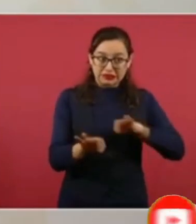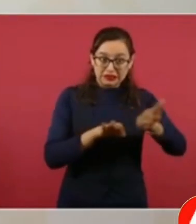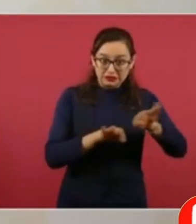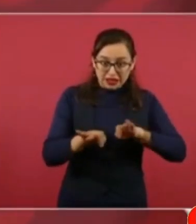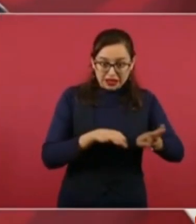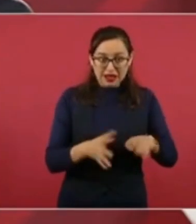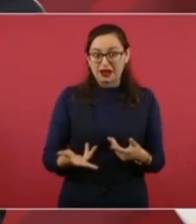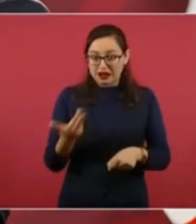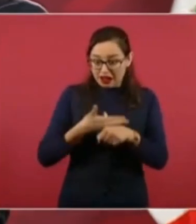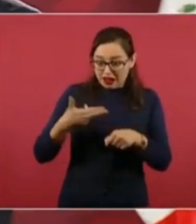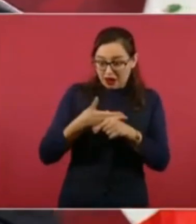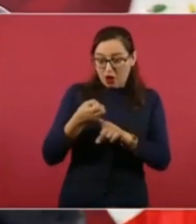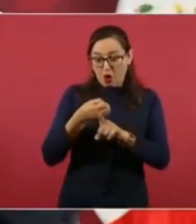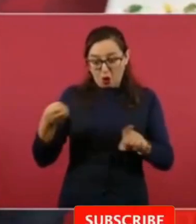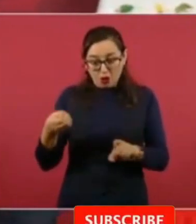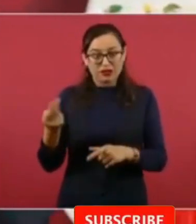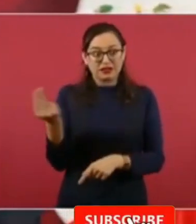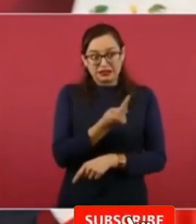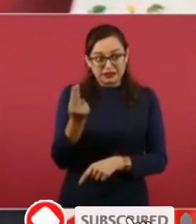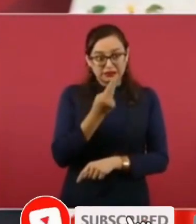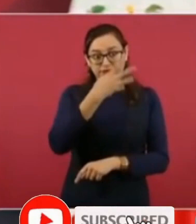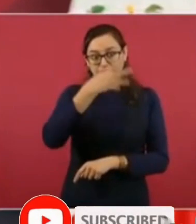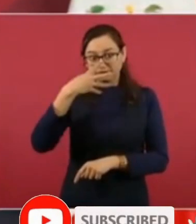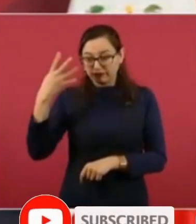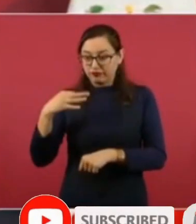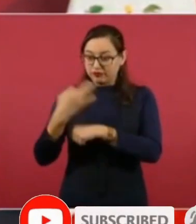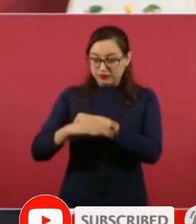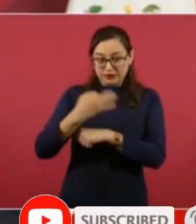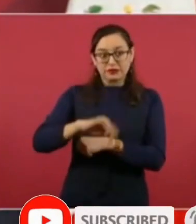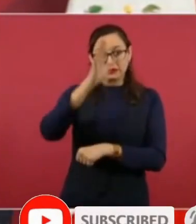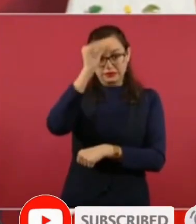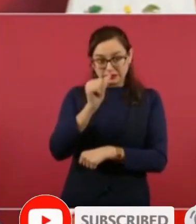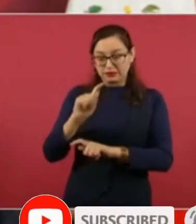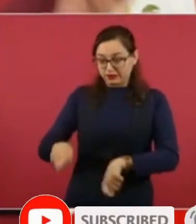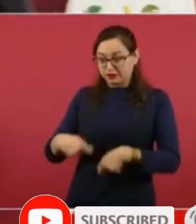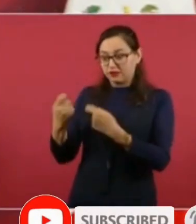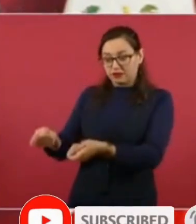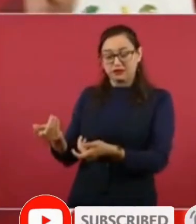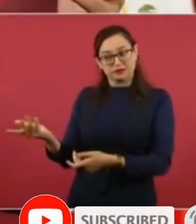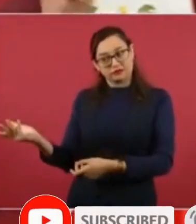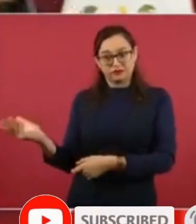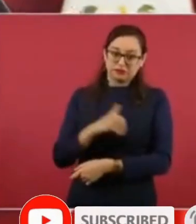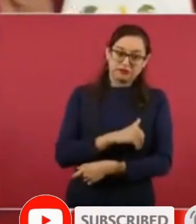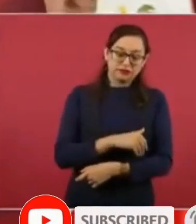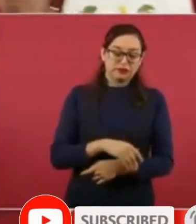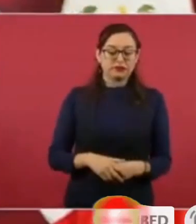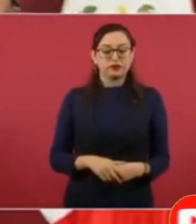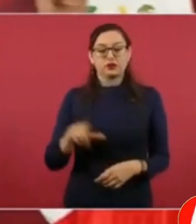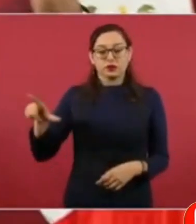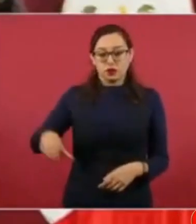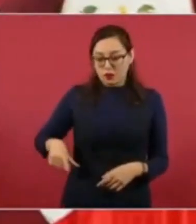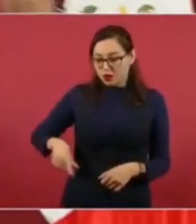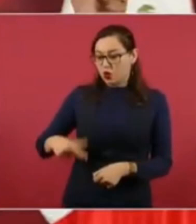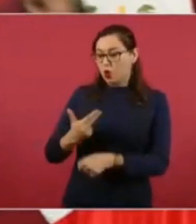para entregar visas temporales de trabajo vamos a ponernos de acuerdo con el gobierno de